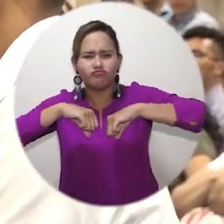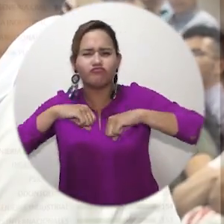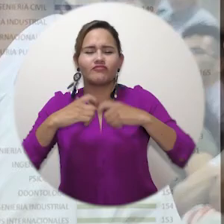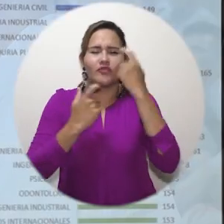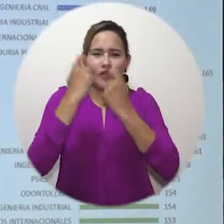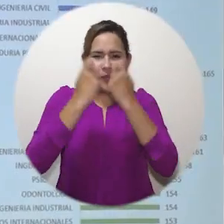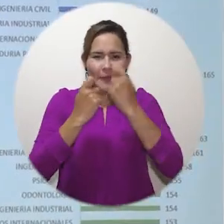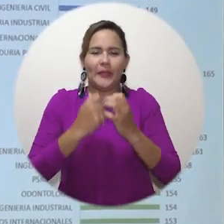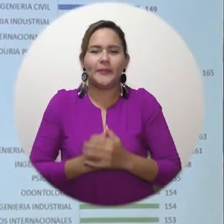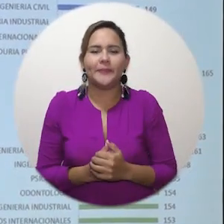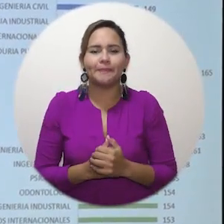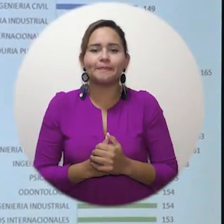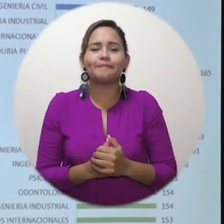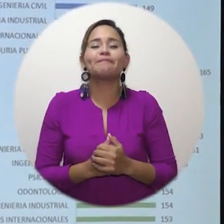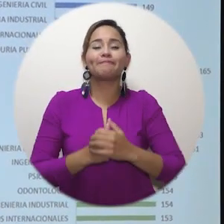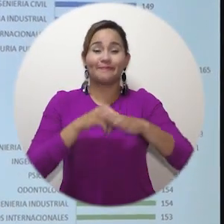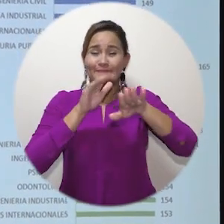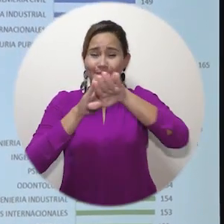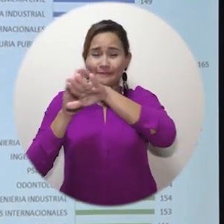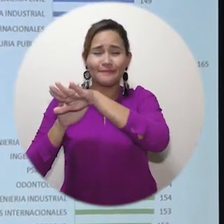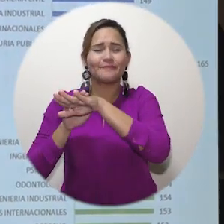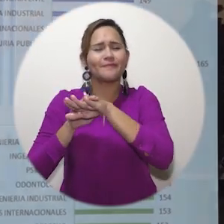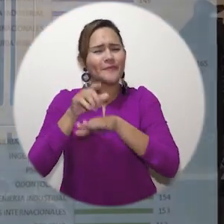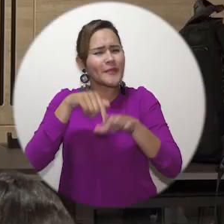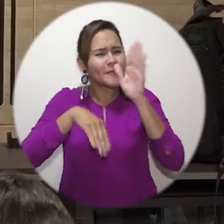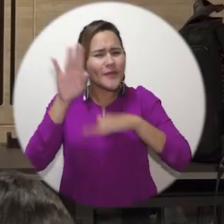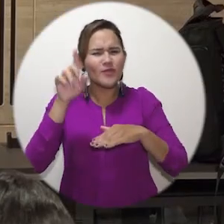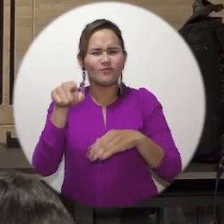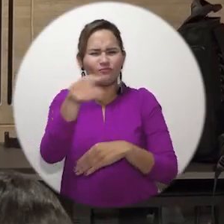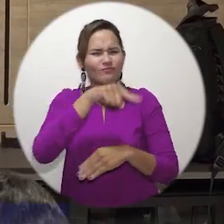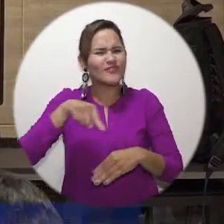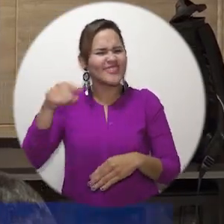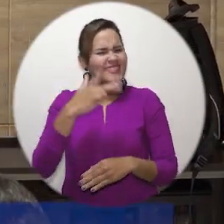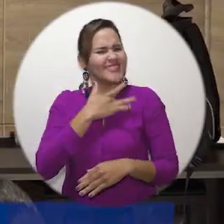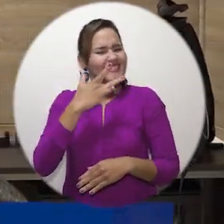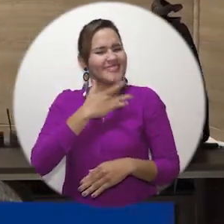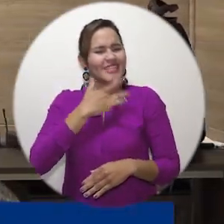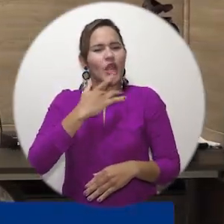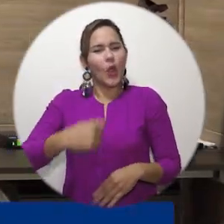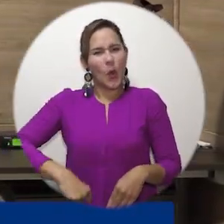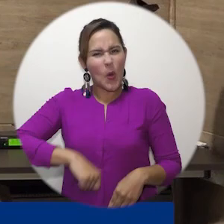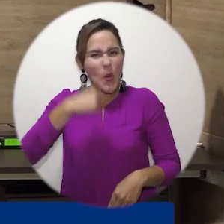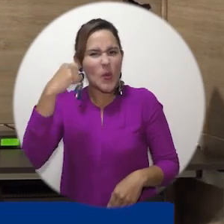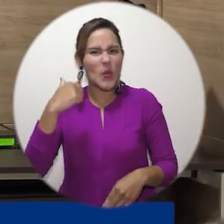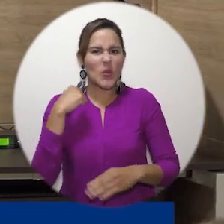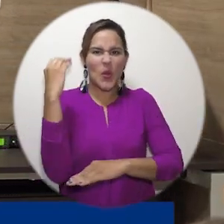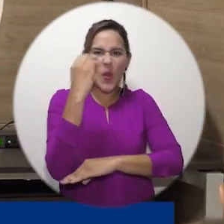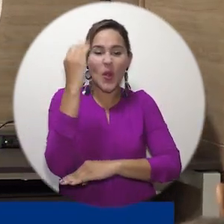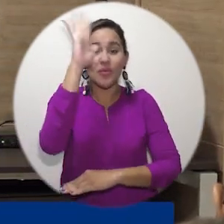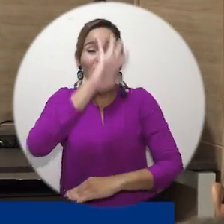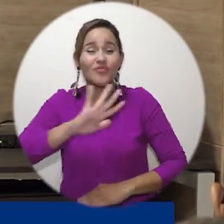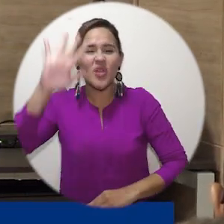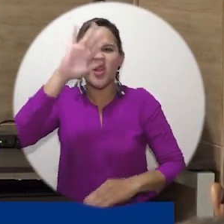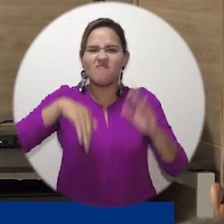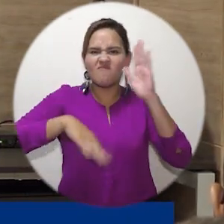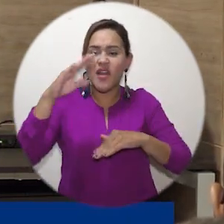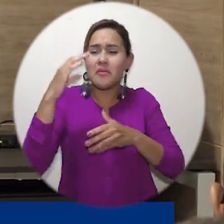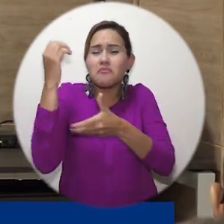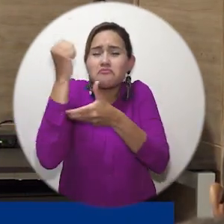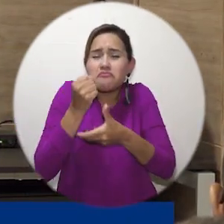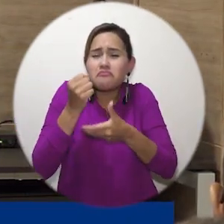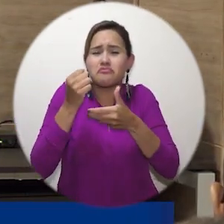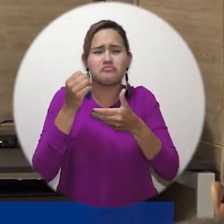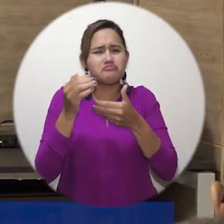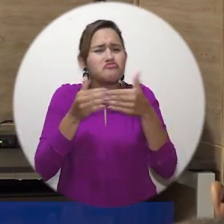y Económicas, respectivamente. Si hay algo para sentirse orgulloso en este departamento y en este país de lo que se hace con pocos